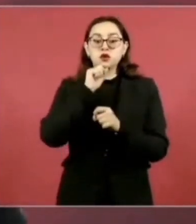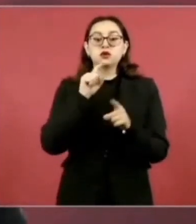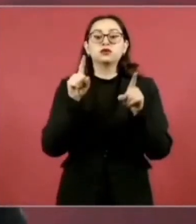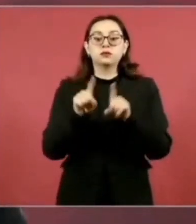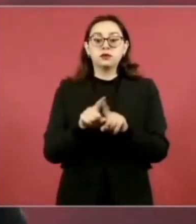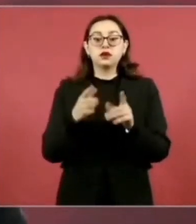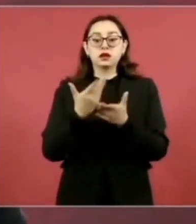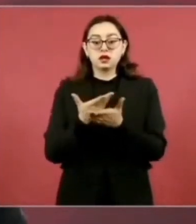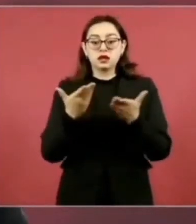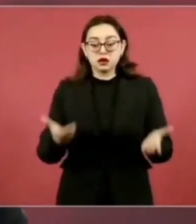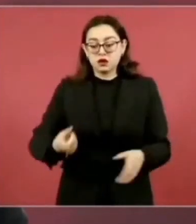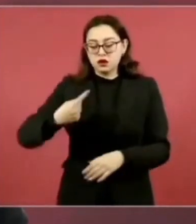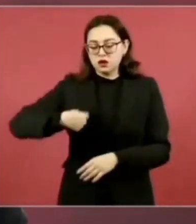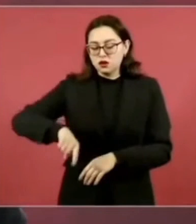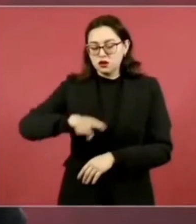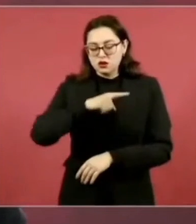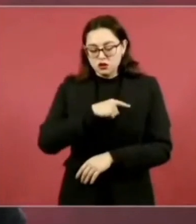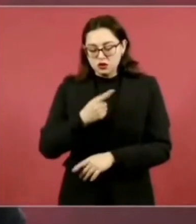relocalización de empresas.